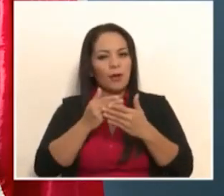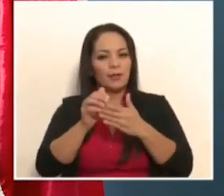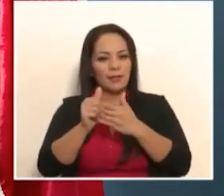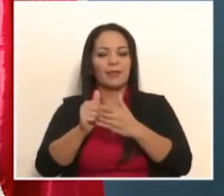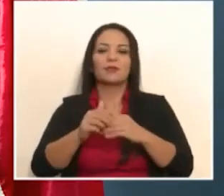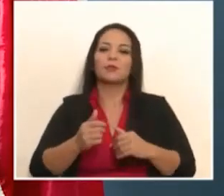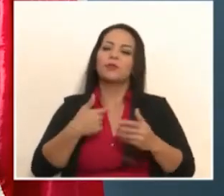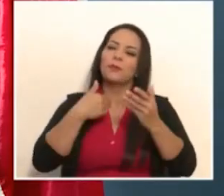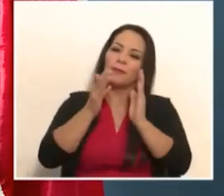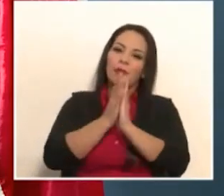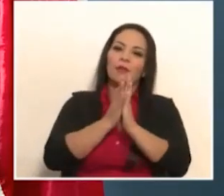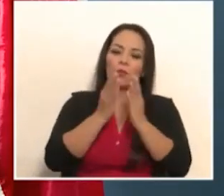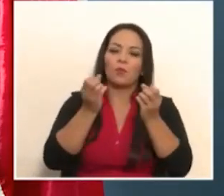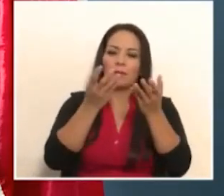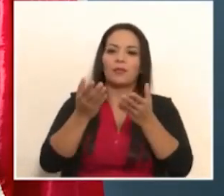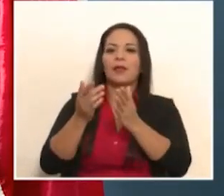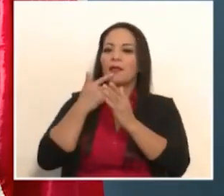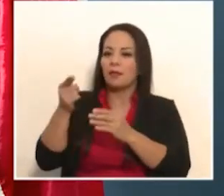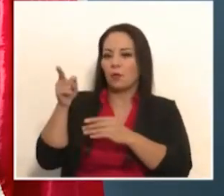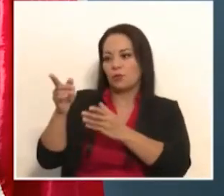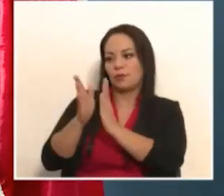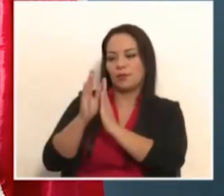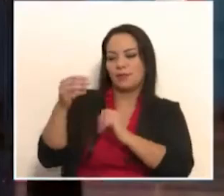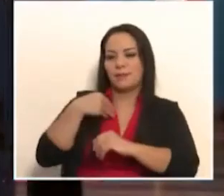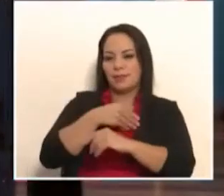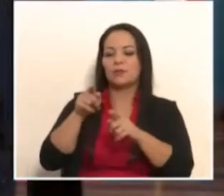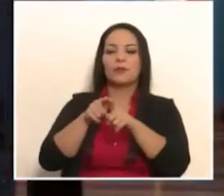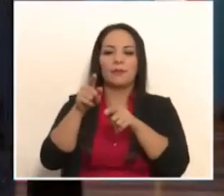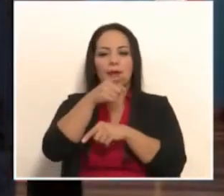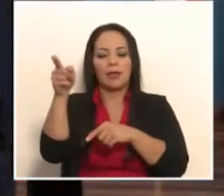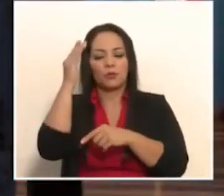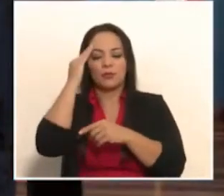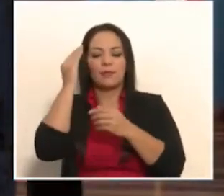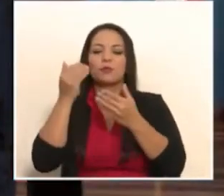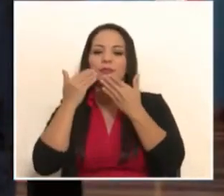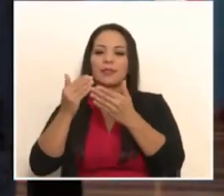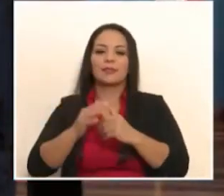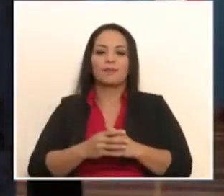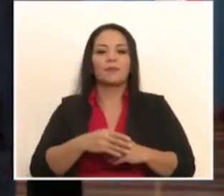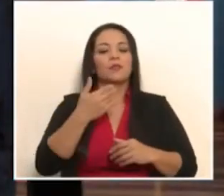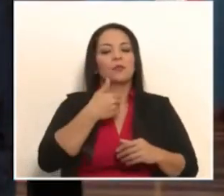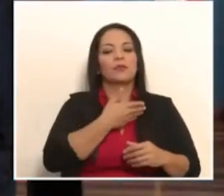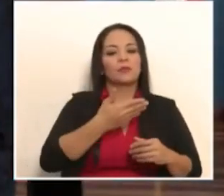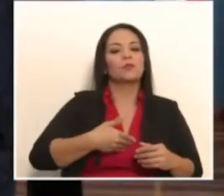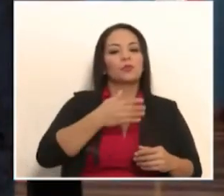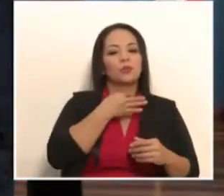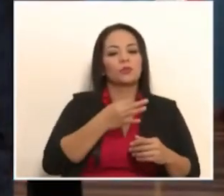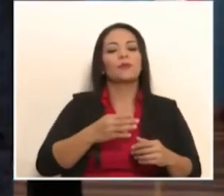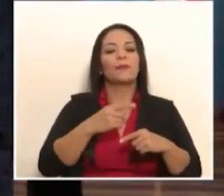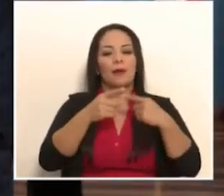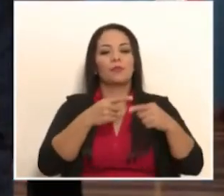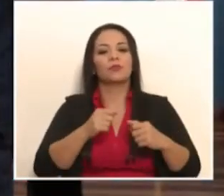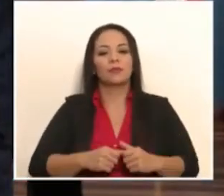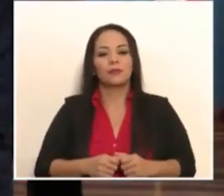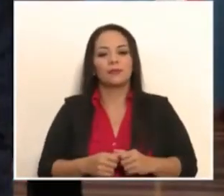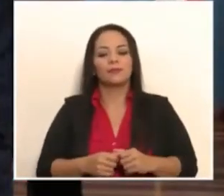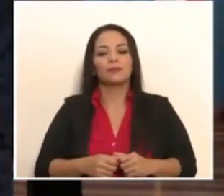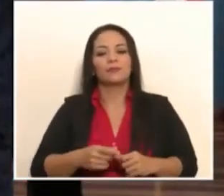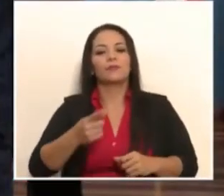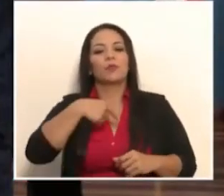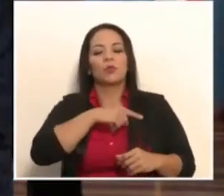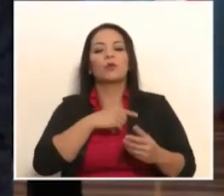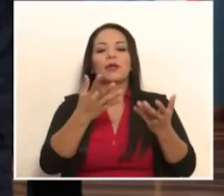un pedido que le hago en público, señor ministro, y para que ellos lo sepan. Muchas gracias. Señor presidente, con muchísimo gusto procederemos. Incluso queremos